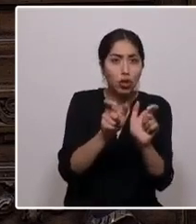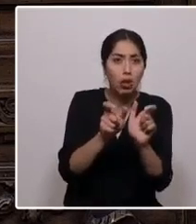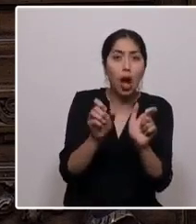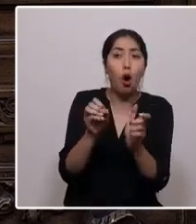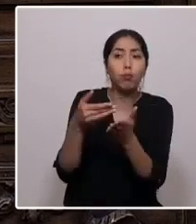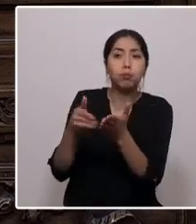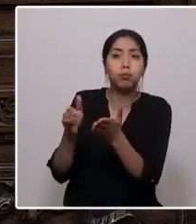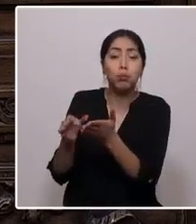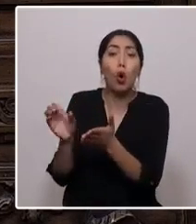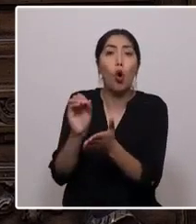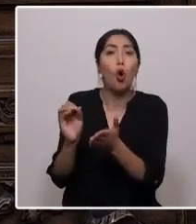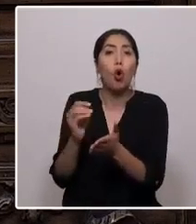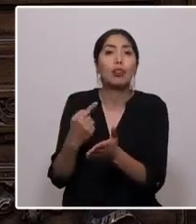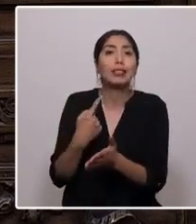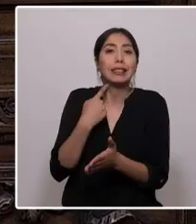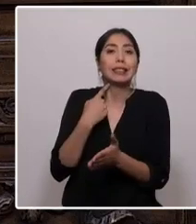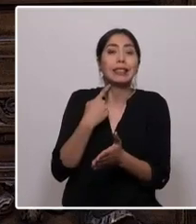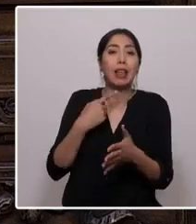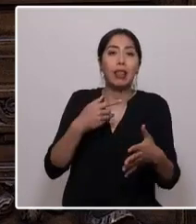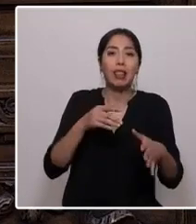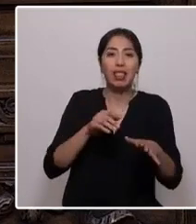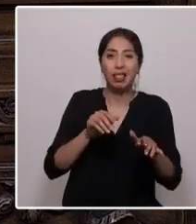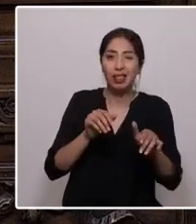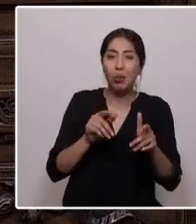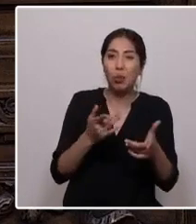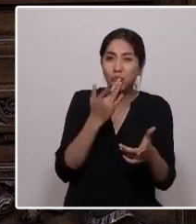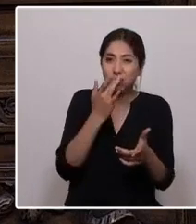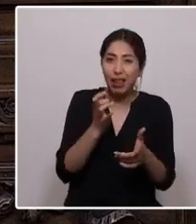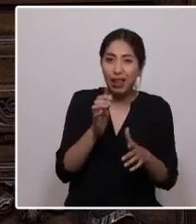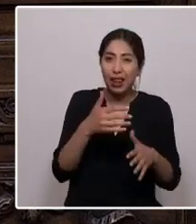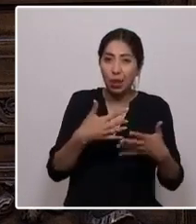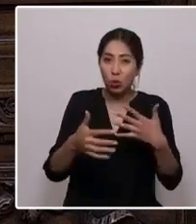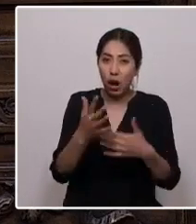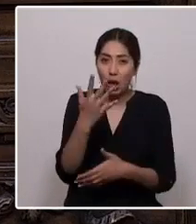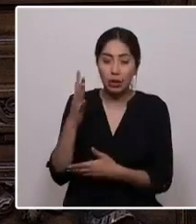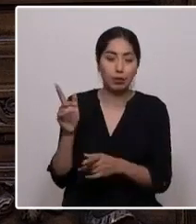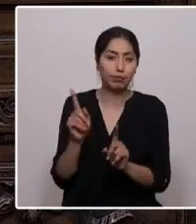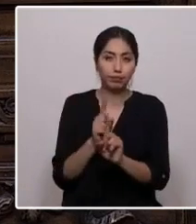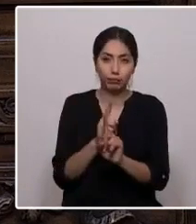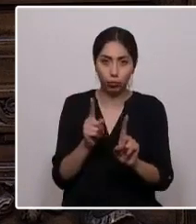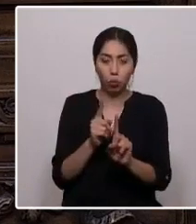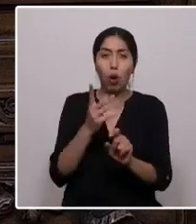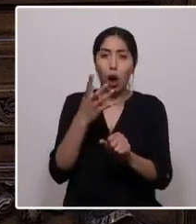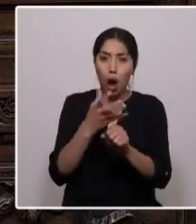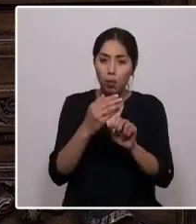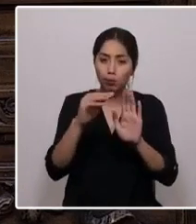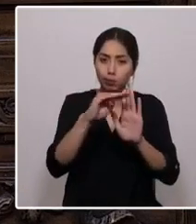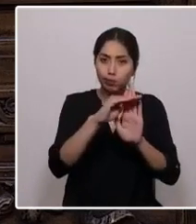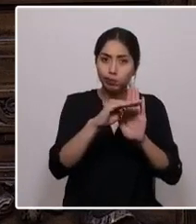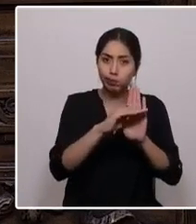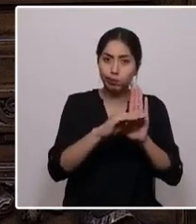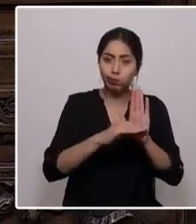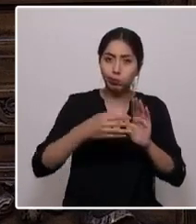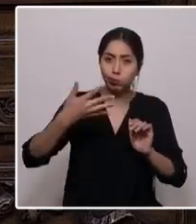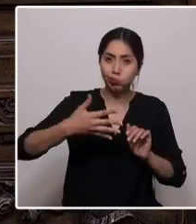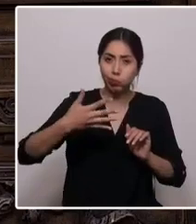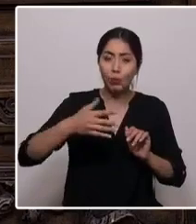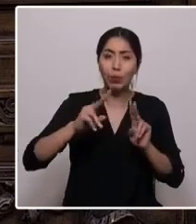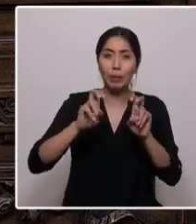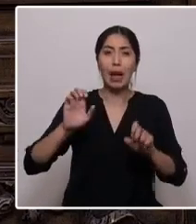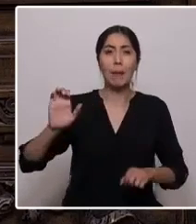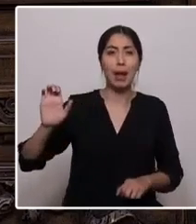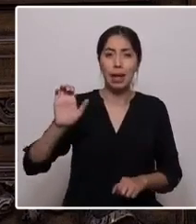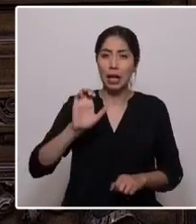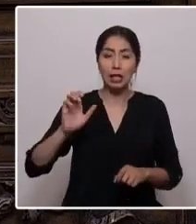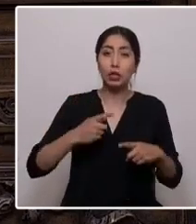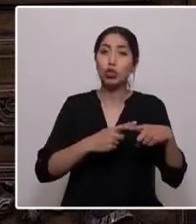la naturaleza. Deberemos establecer criterios elementales que propicen la emergencia de una sociedad flexible